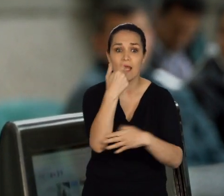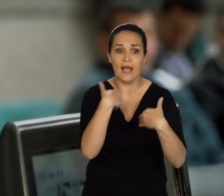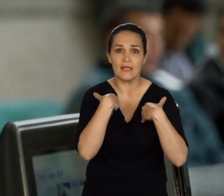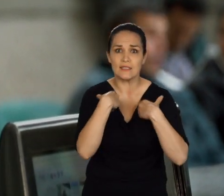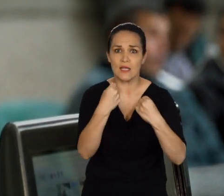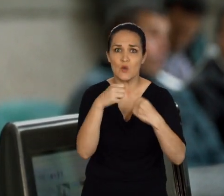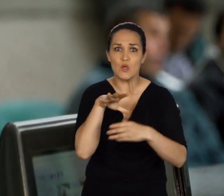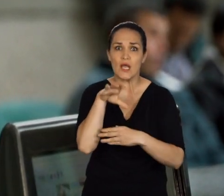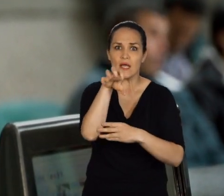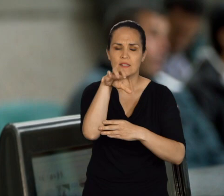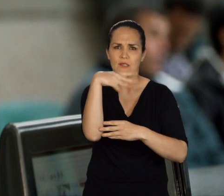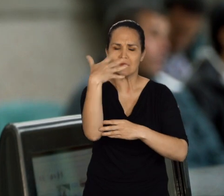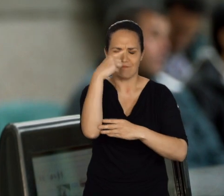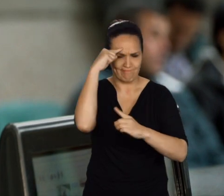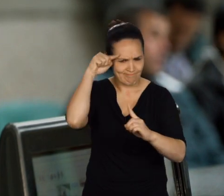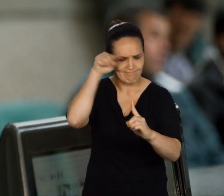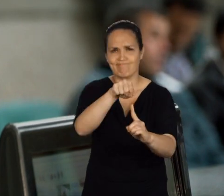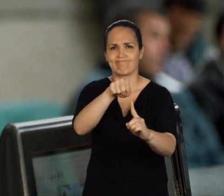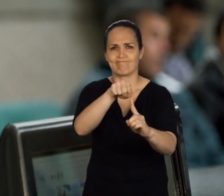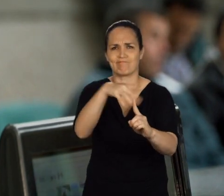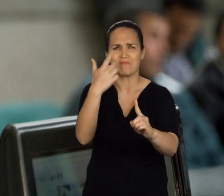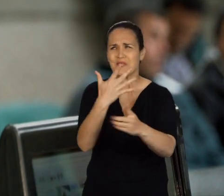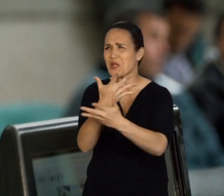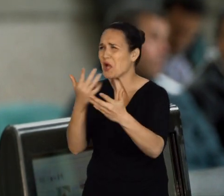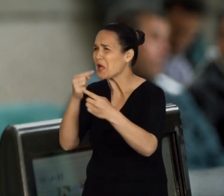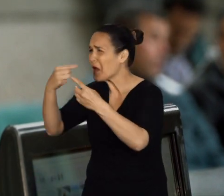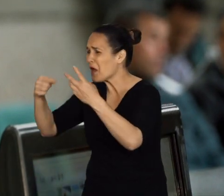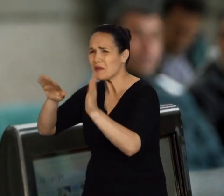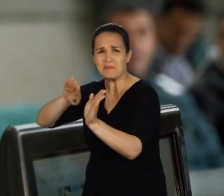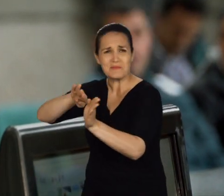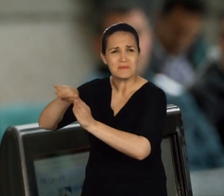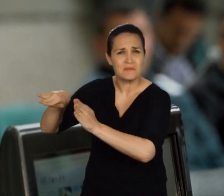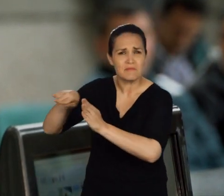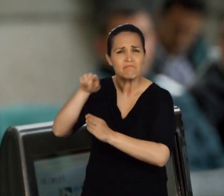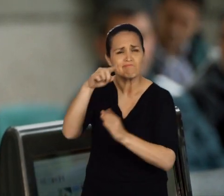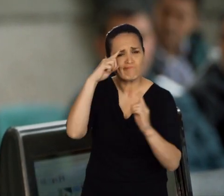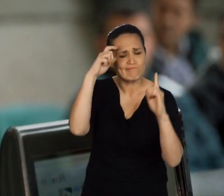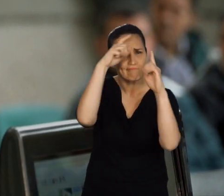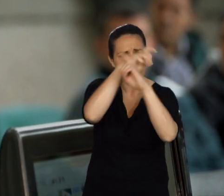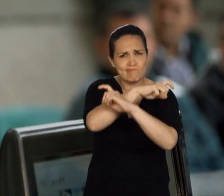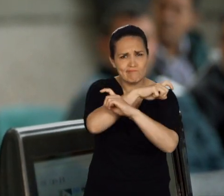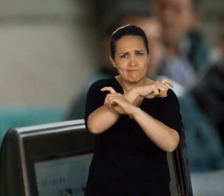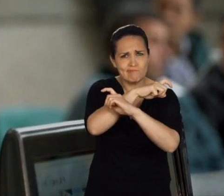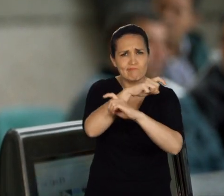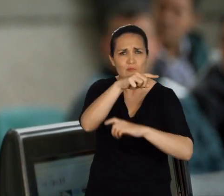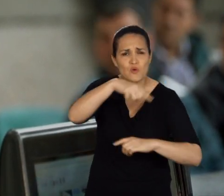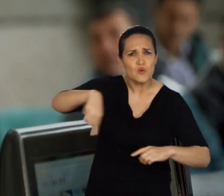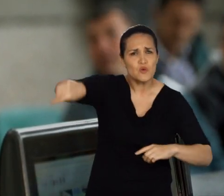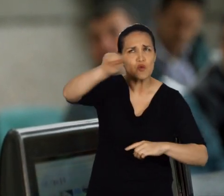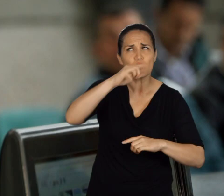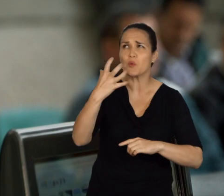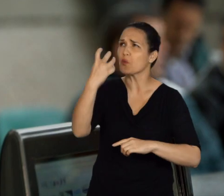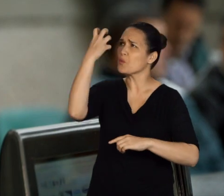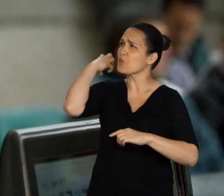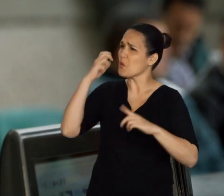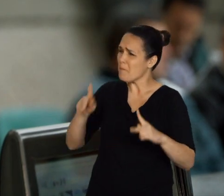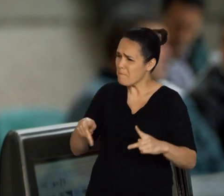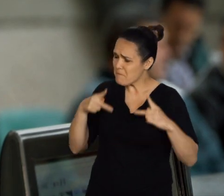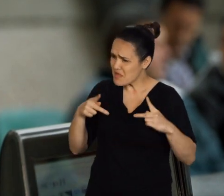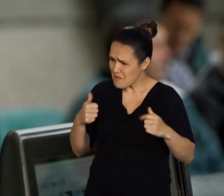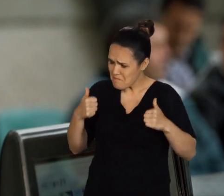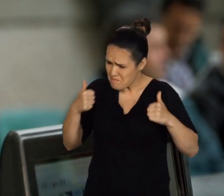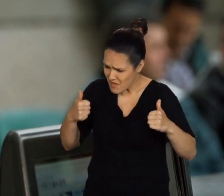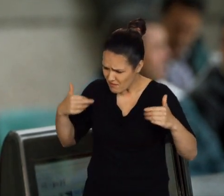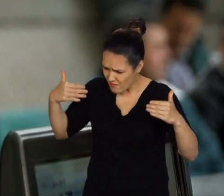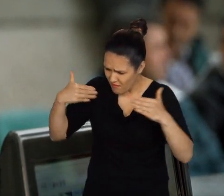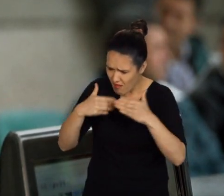delicada de salud. Es entonces cuando nos preguntamos, ¿qué tantos sueños hemos dejado de lado? ¿Hemos tenido una vida plena y feliz?